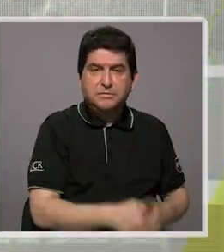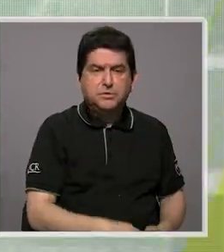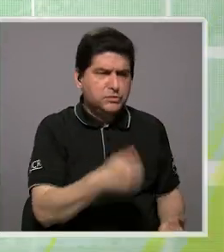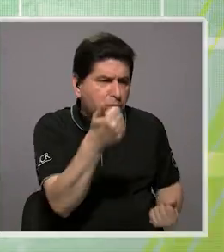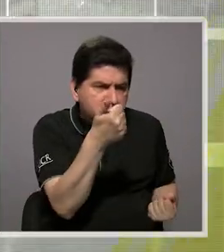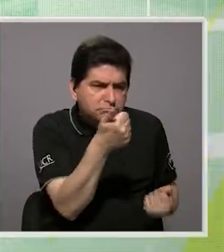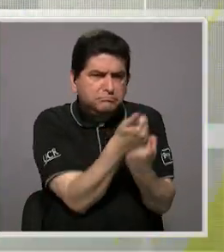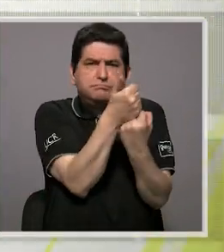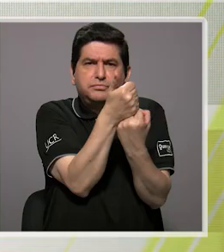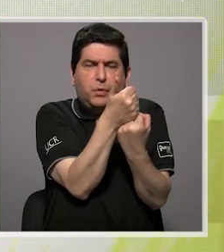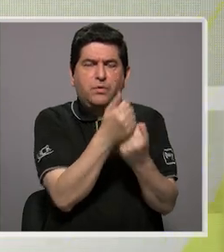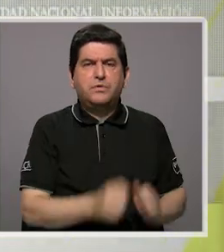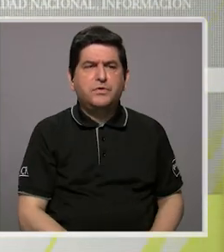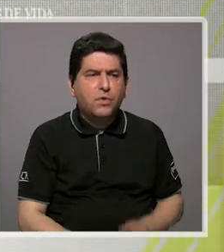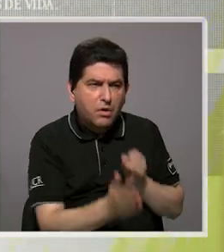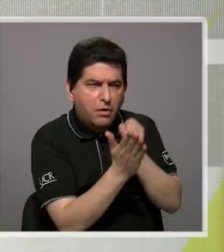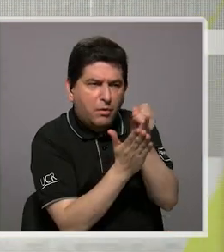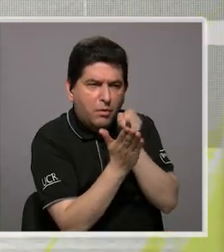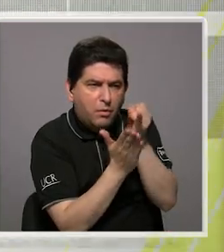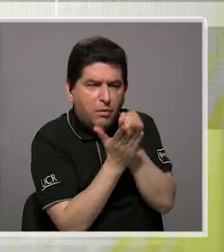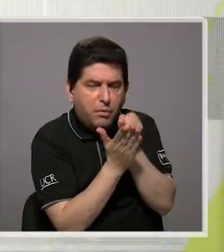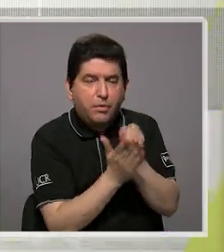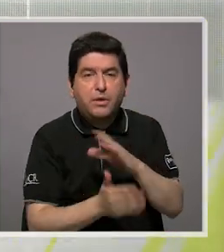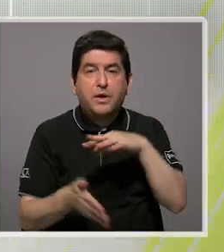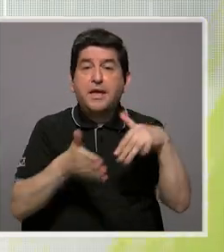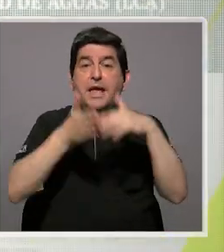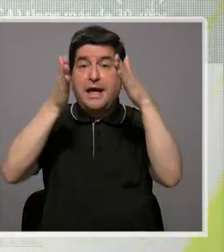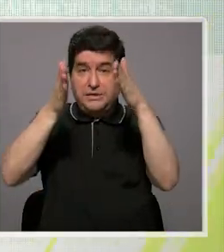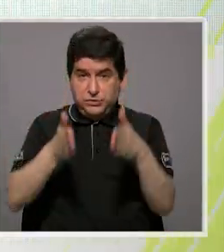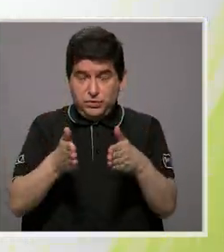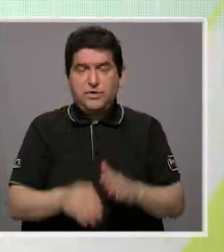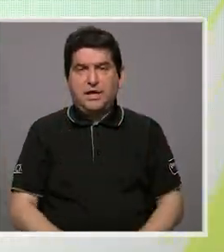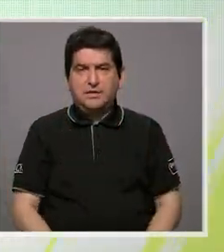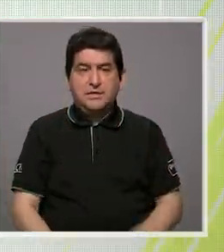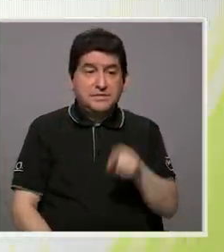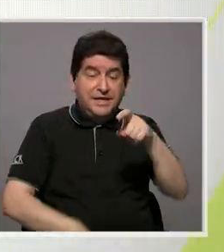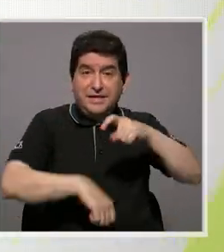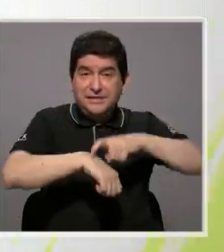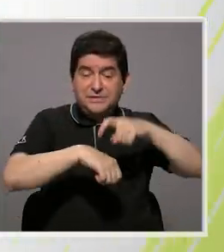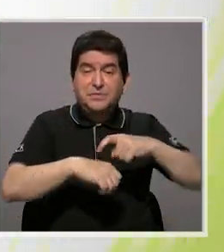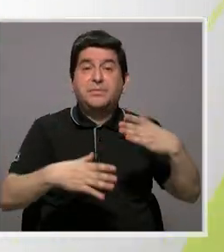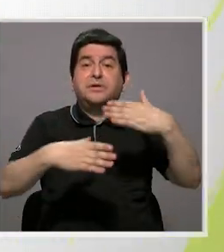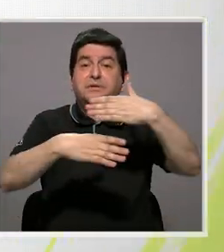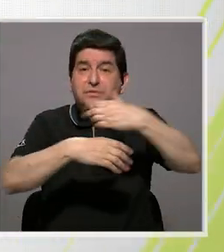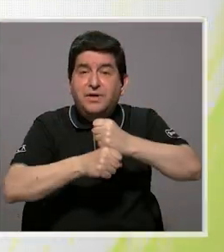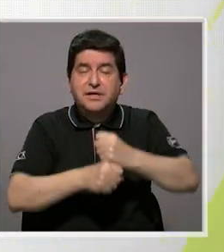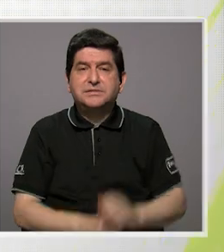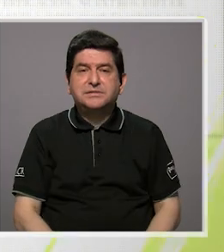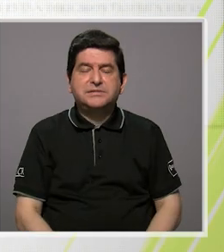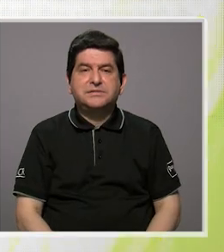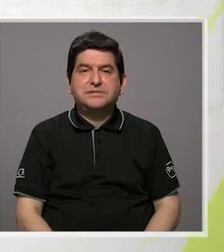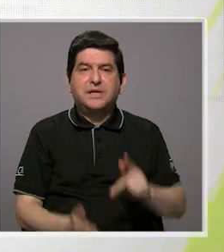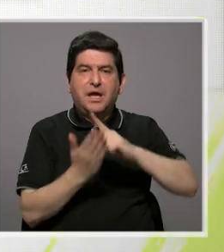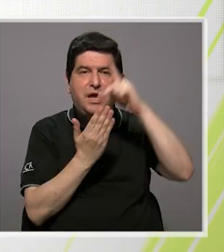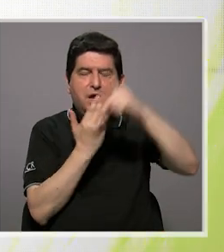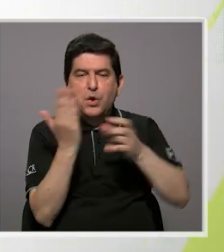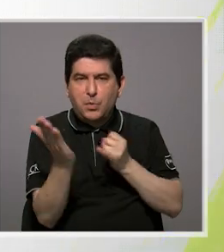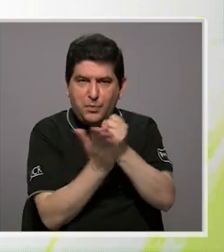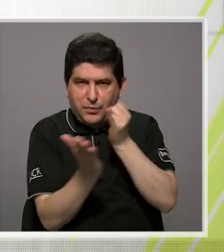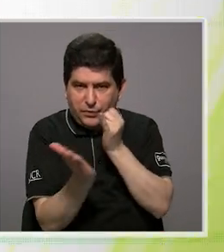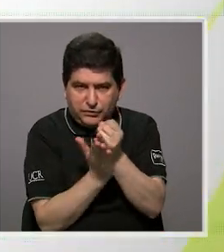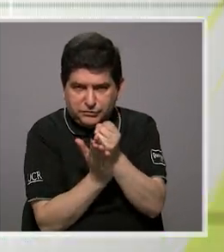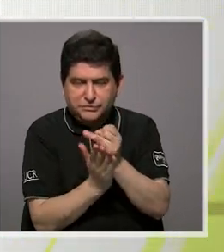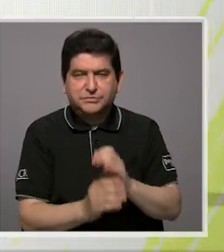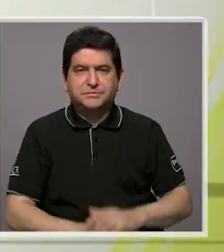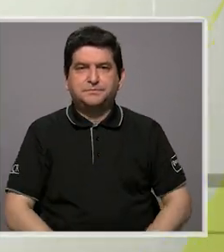servicios, apoyo a la investigación, apoyo a estudiantes que estuviesen realizando sus proyectos de